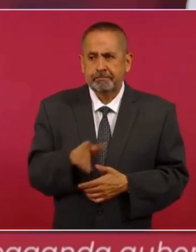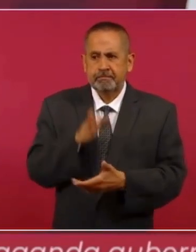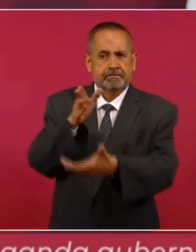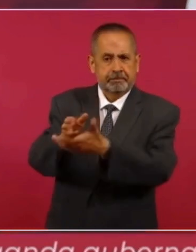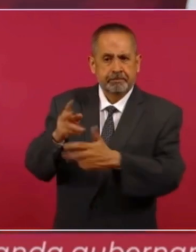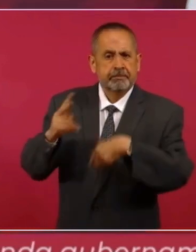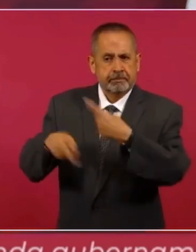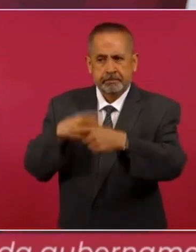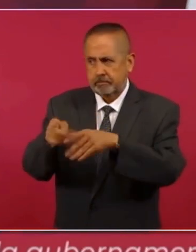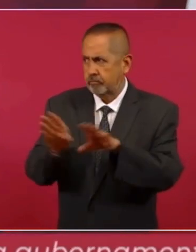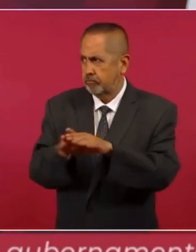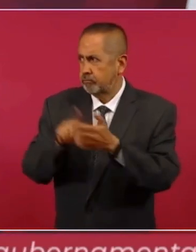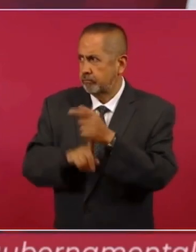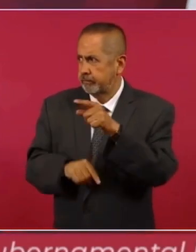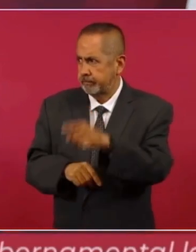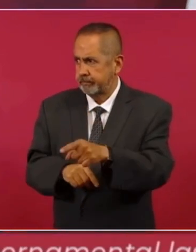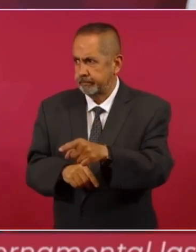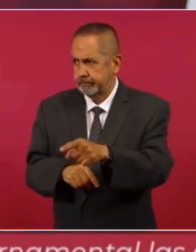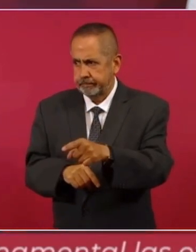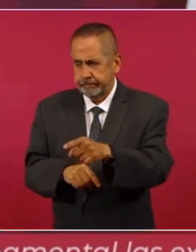porque vamos a